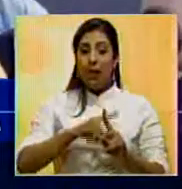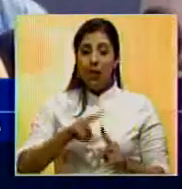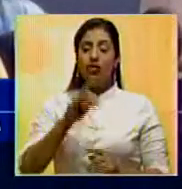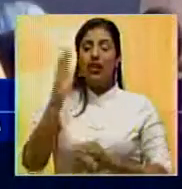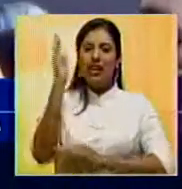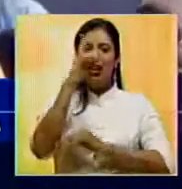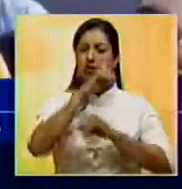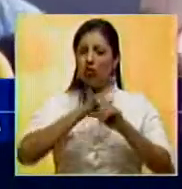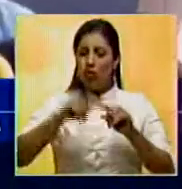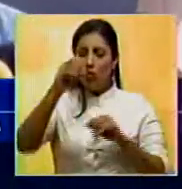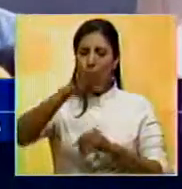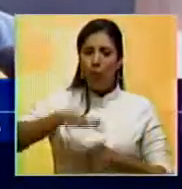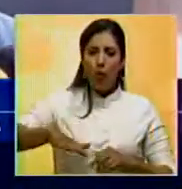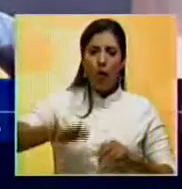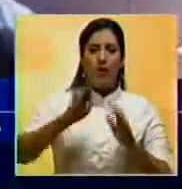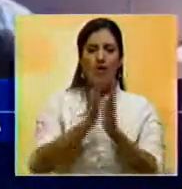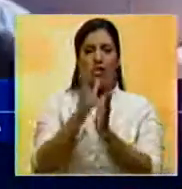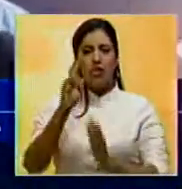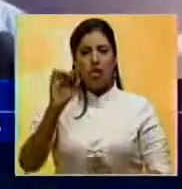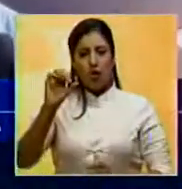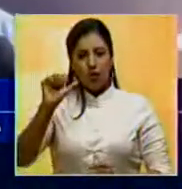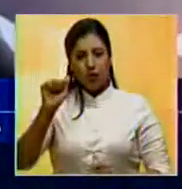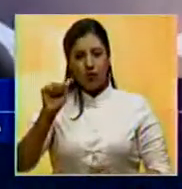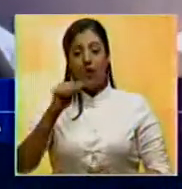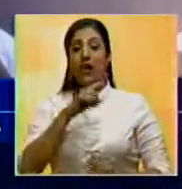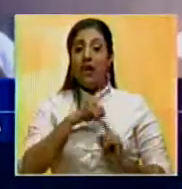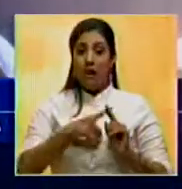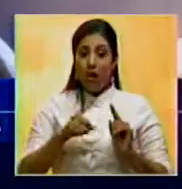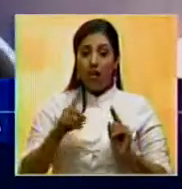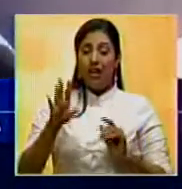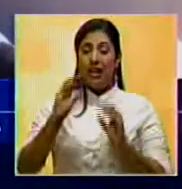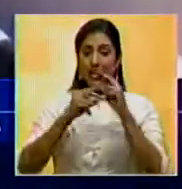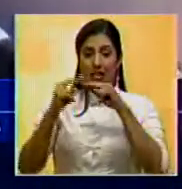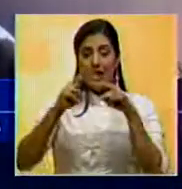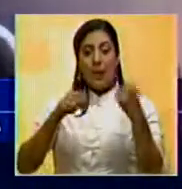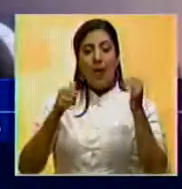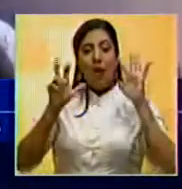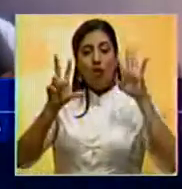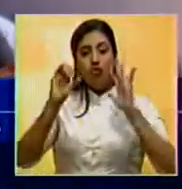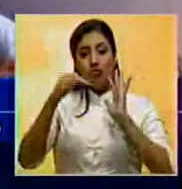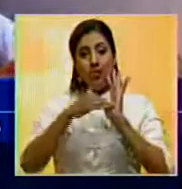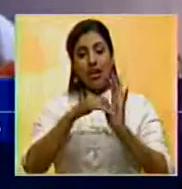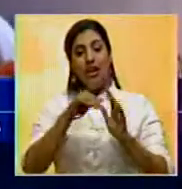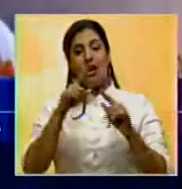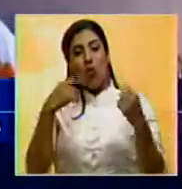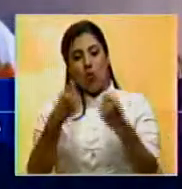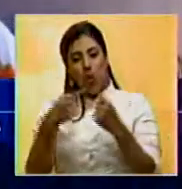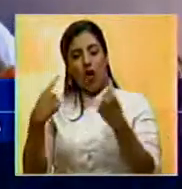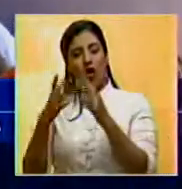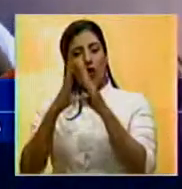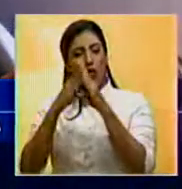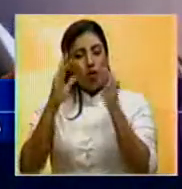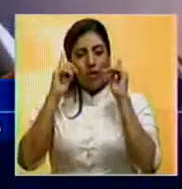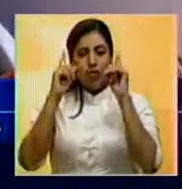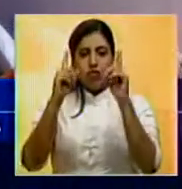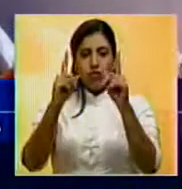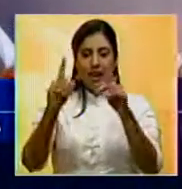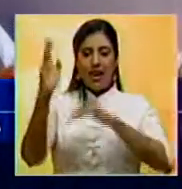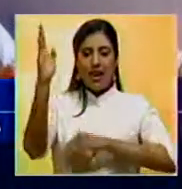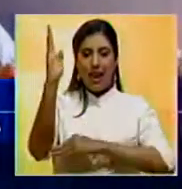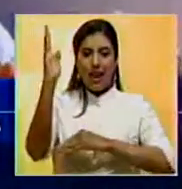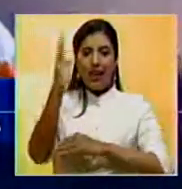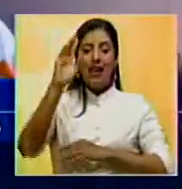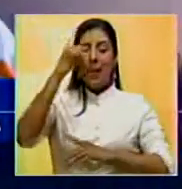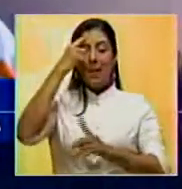iglesia, sino todo el pueblo de Santa Rosa. y en la colocación de más de 80 mil adoquines por toda la Avenida Lara, que